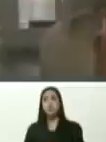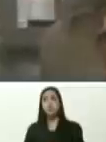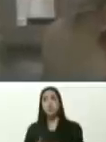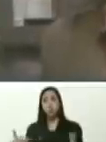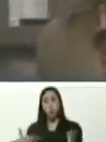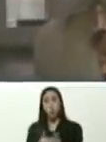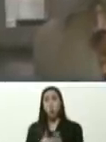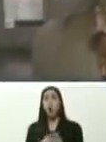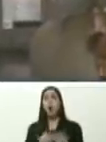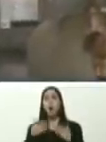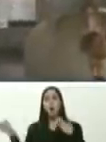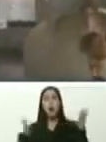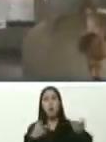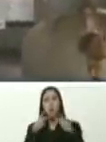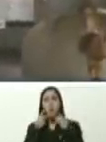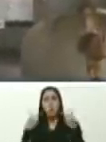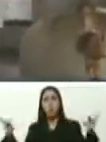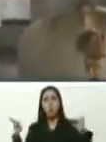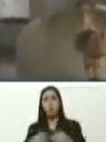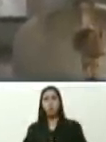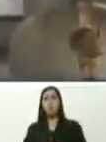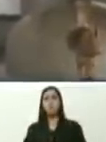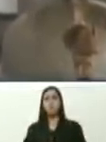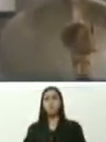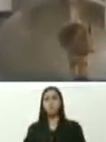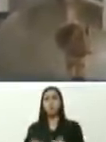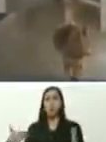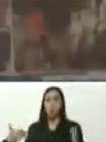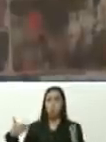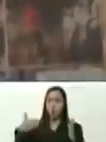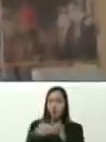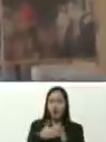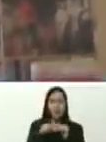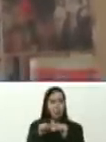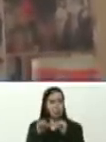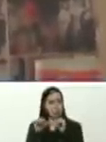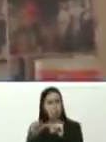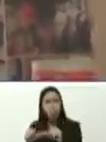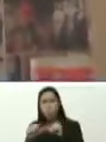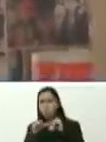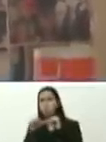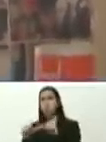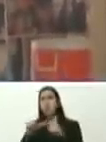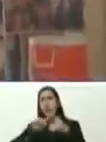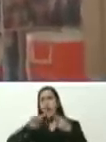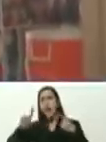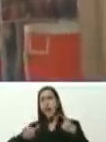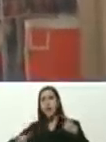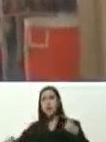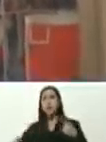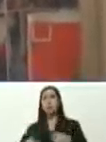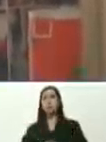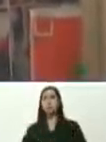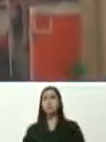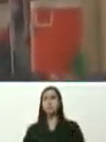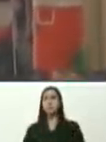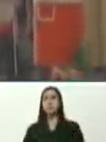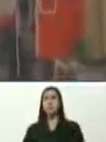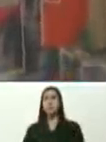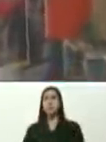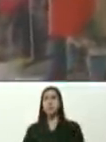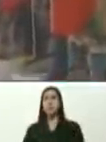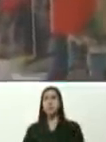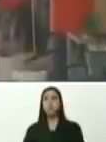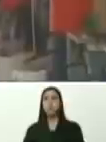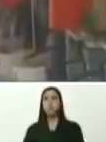servicios públicos, los ataques terroristas, permanente, contra el servicio eléctrico, para